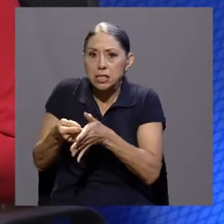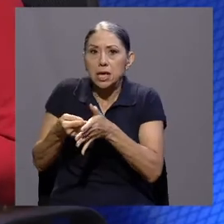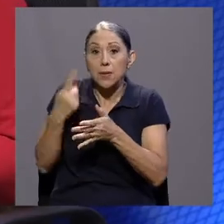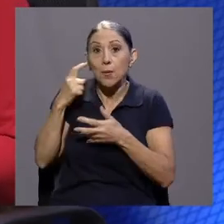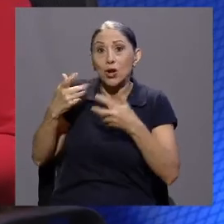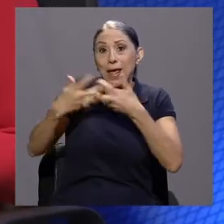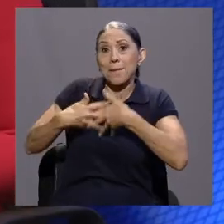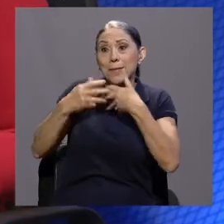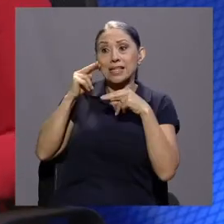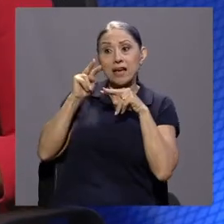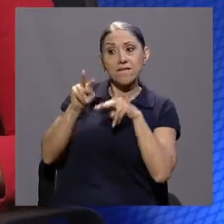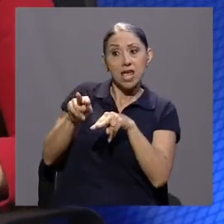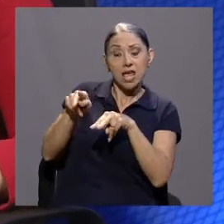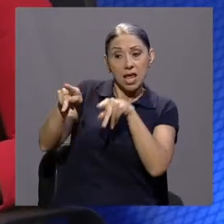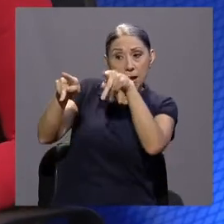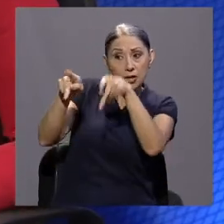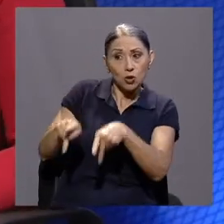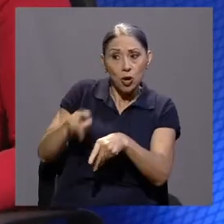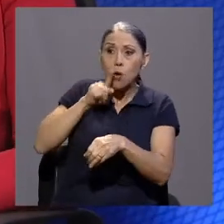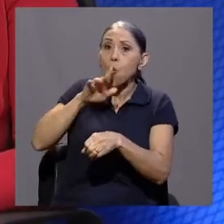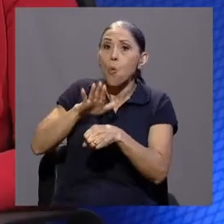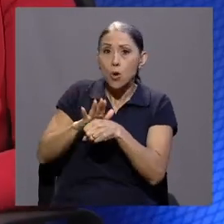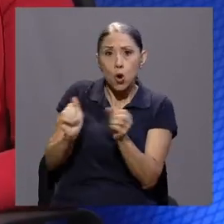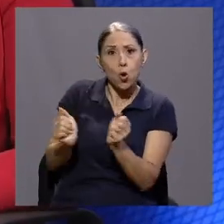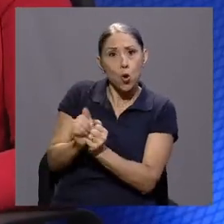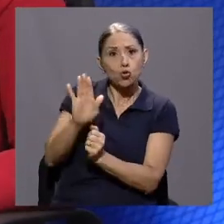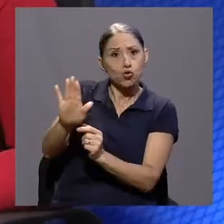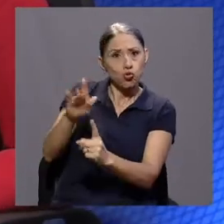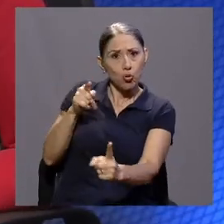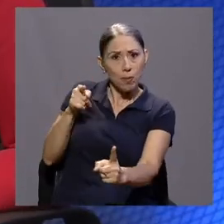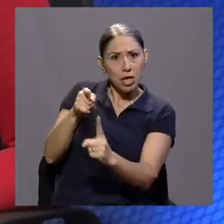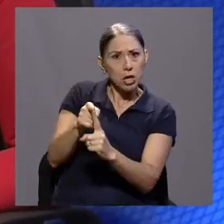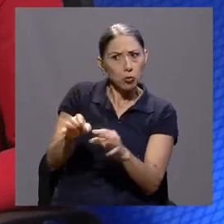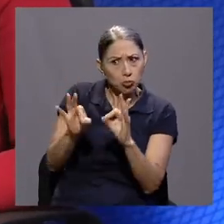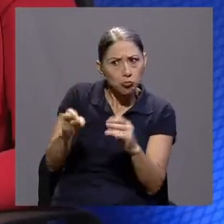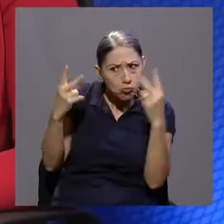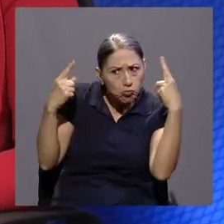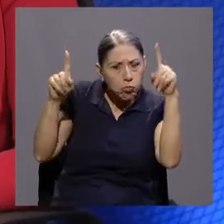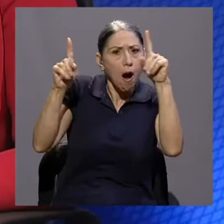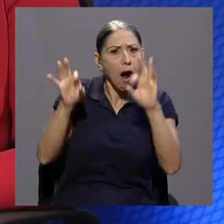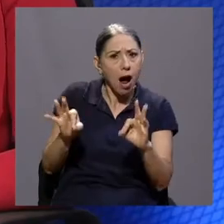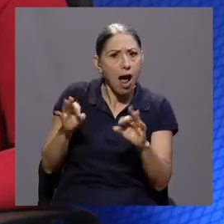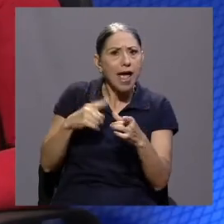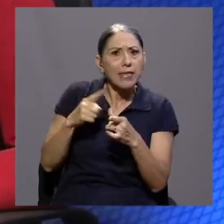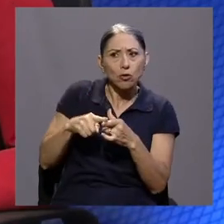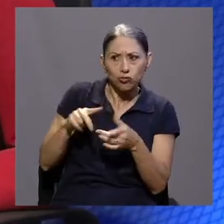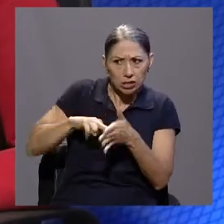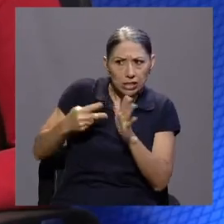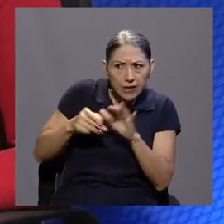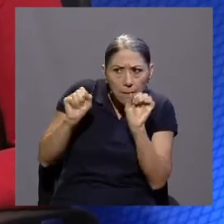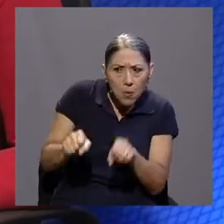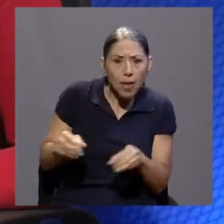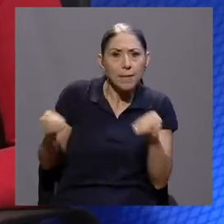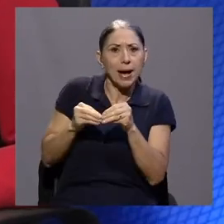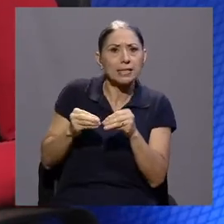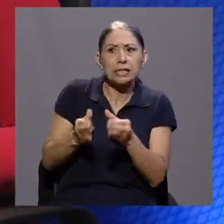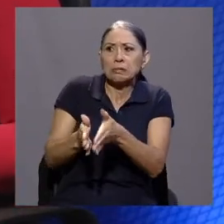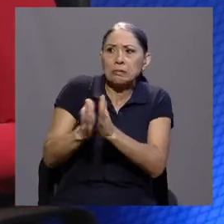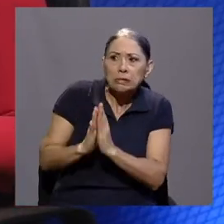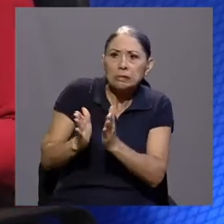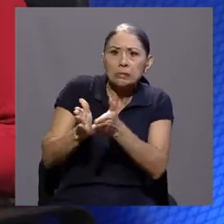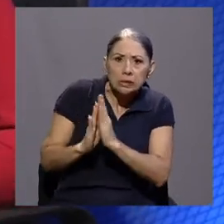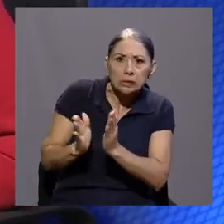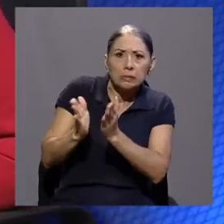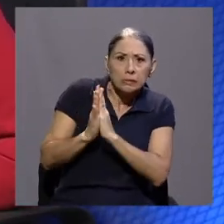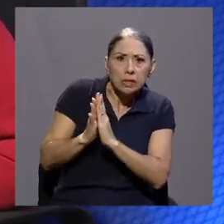el colaborador cumplió con las metas de la semana, cumplió con lo que se le pidió a nivel del día, entonces eso quiere decir que puede más. Y el